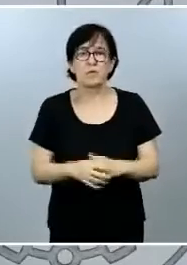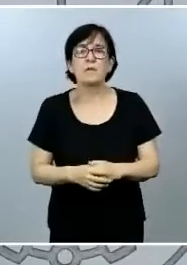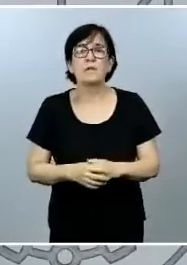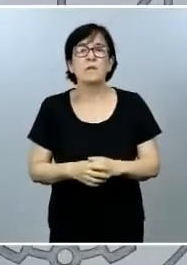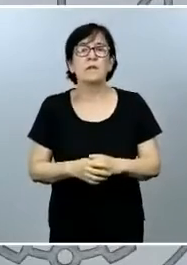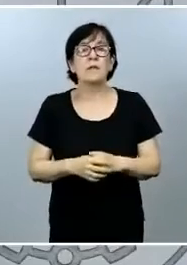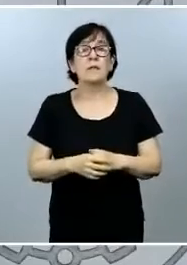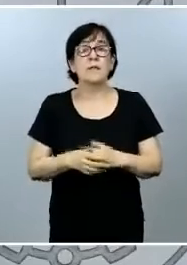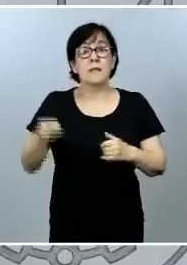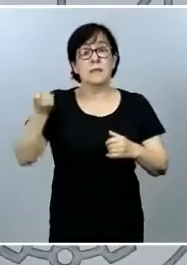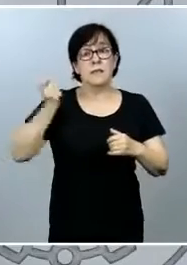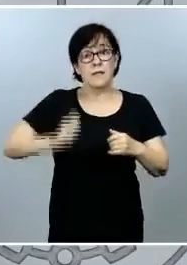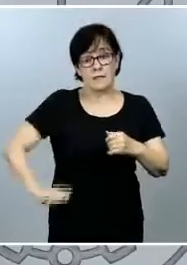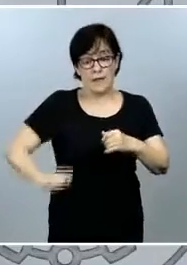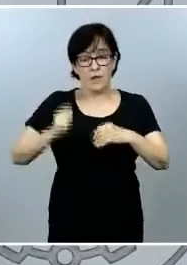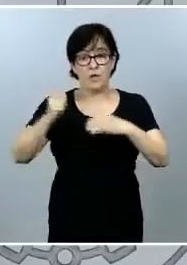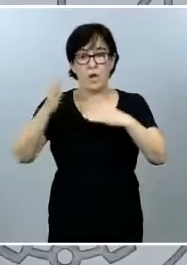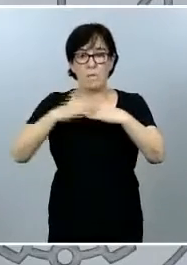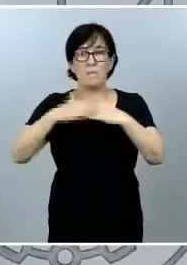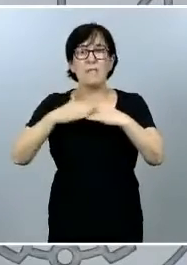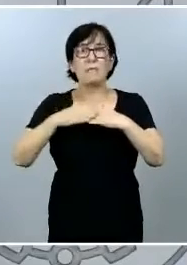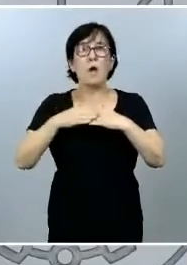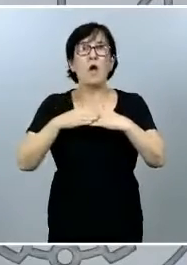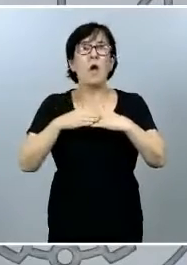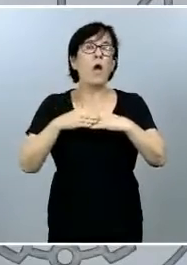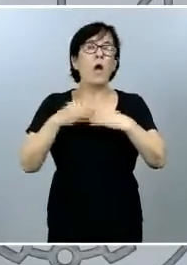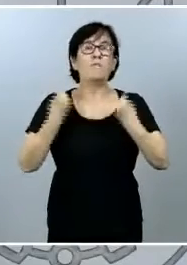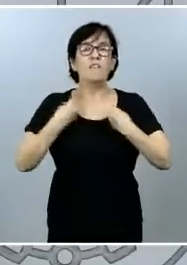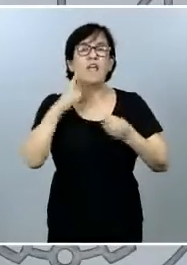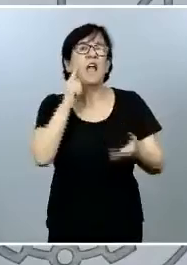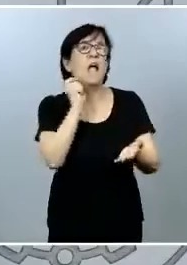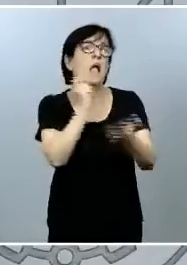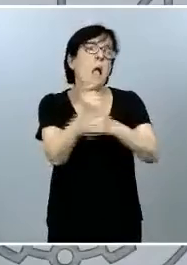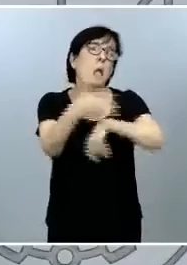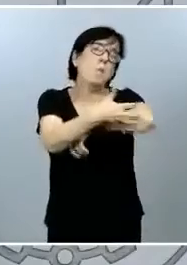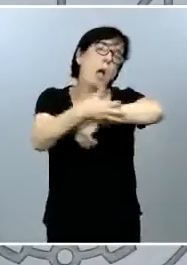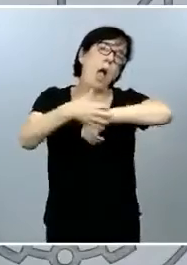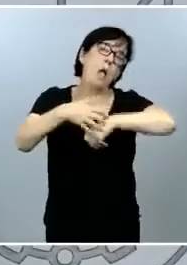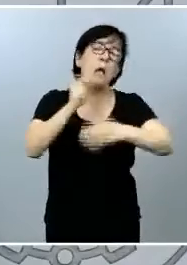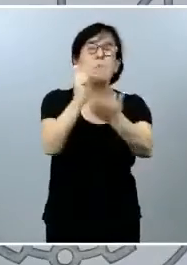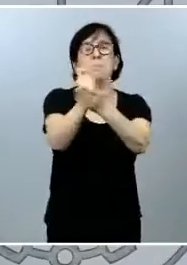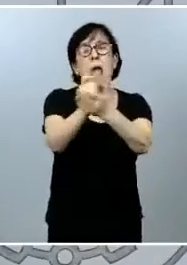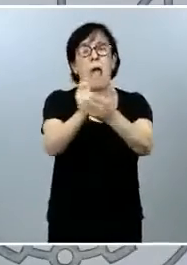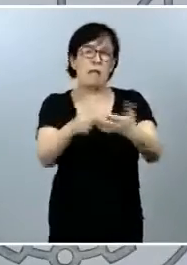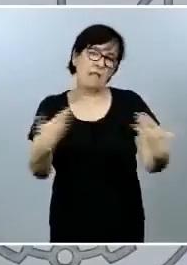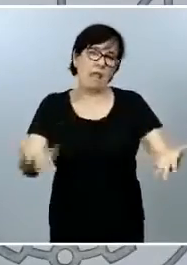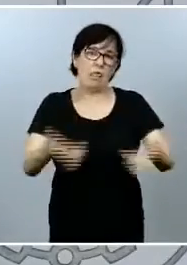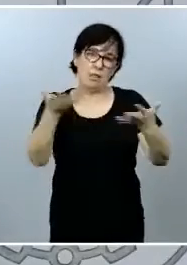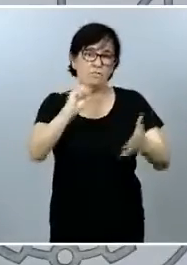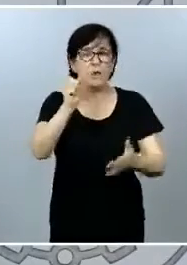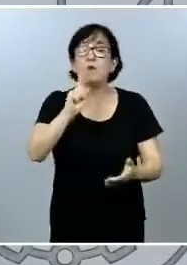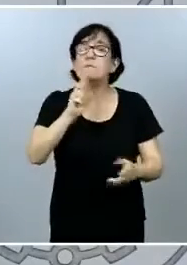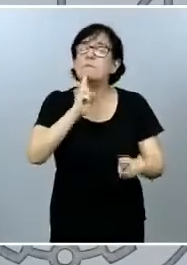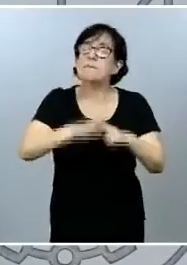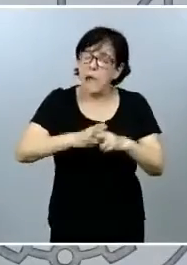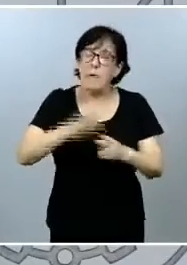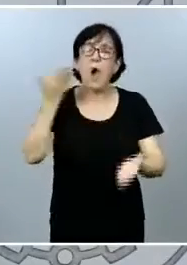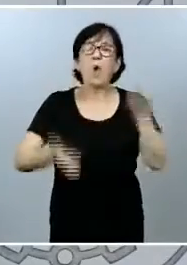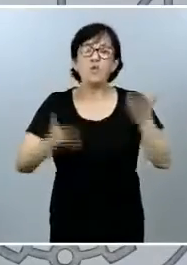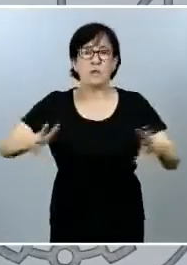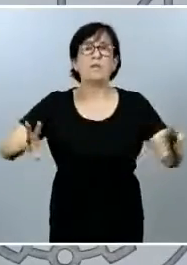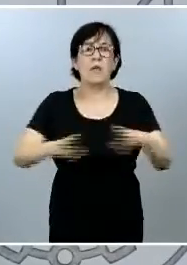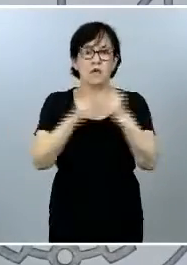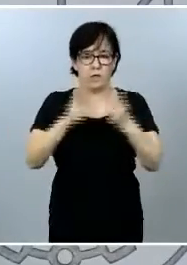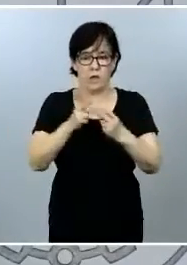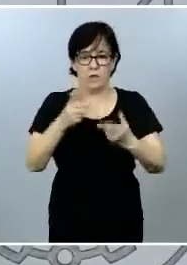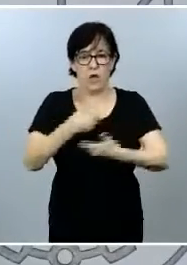vital no es una limosna, no es una paguita, como algunos dicen. Se llama justicia social. Y confiamos en